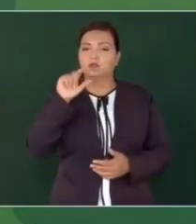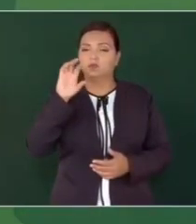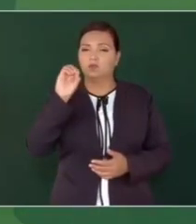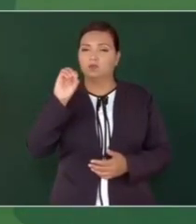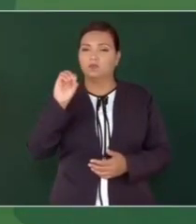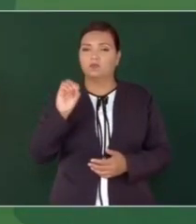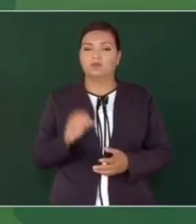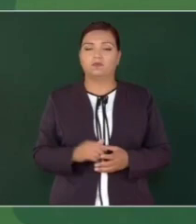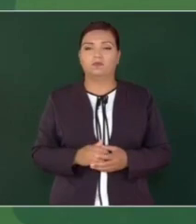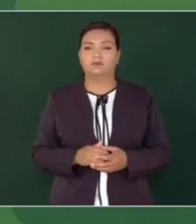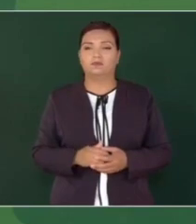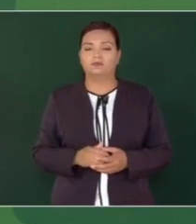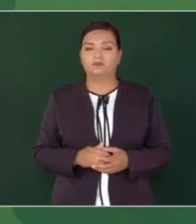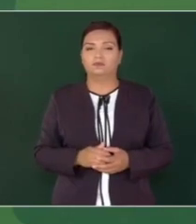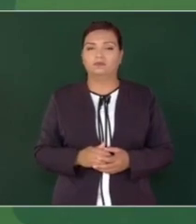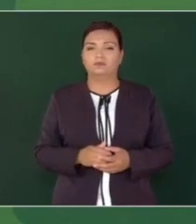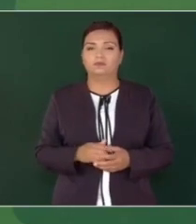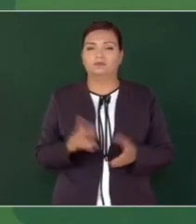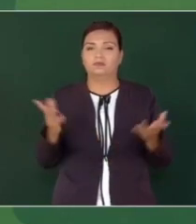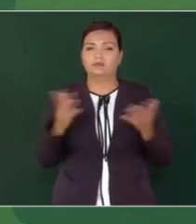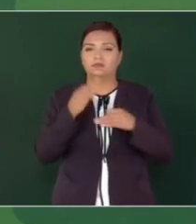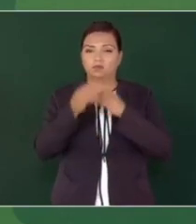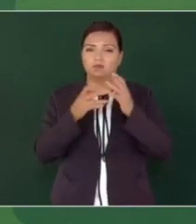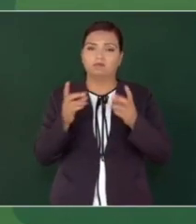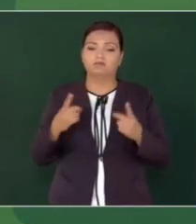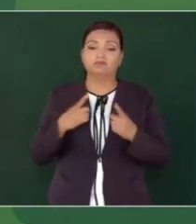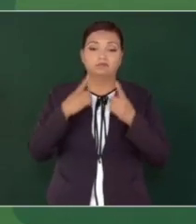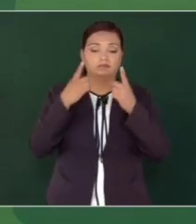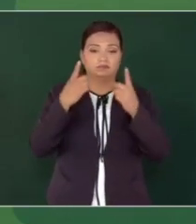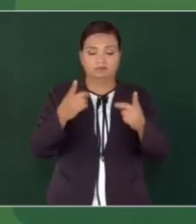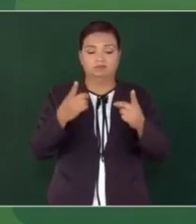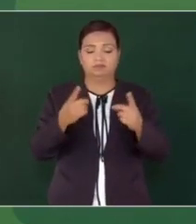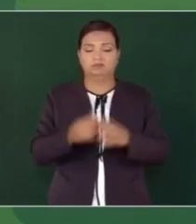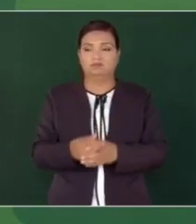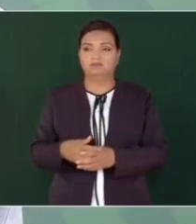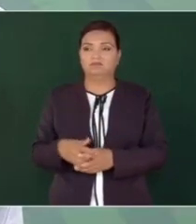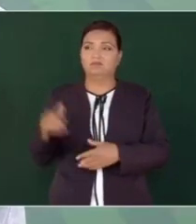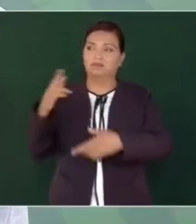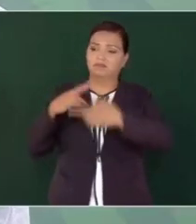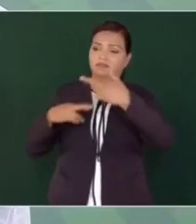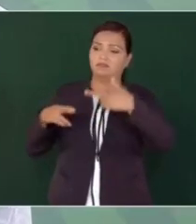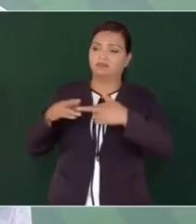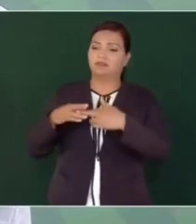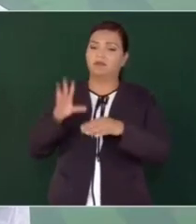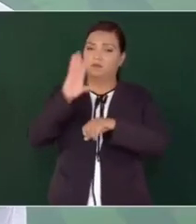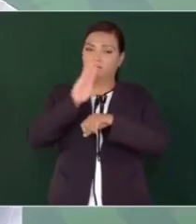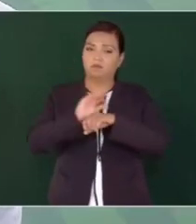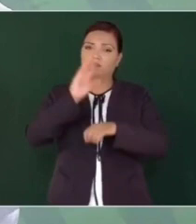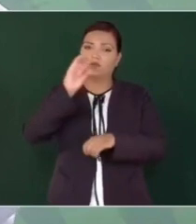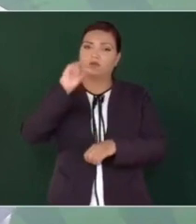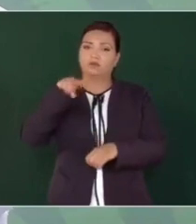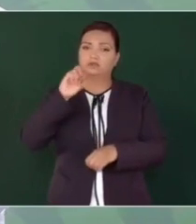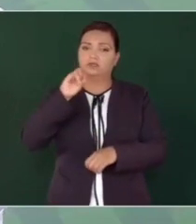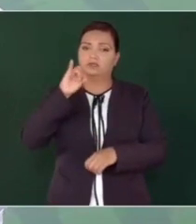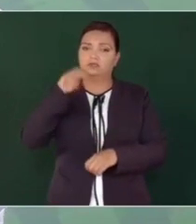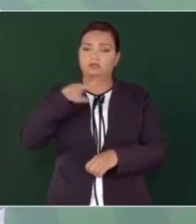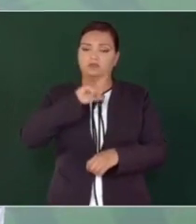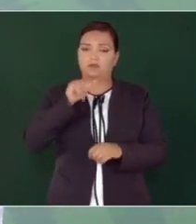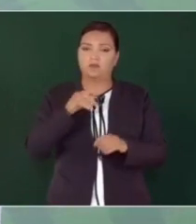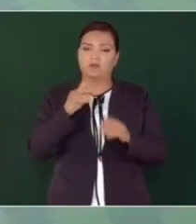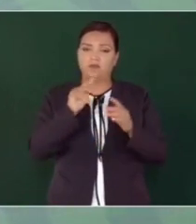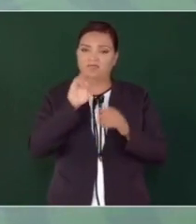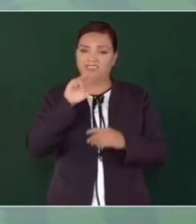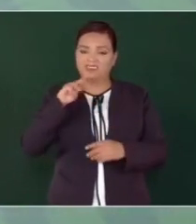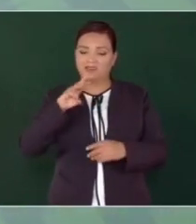van a regresar la concesión y en el tramo